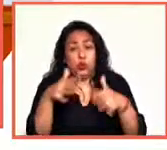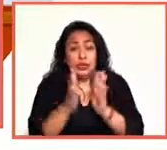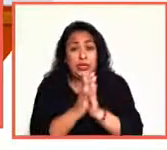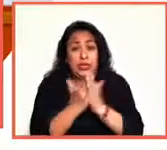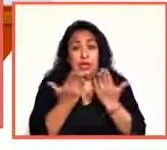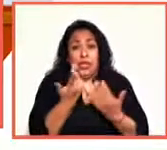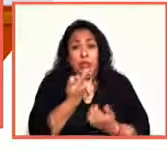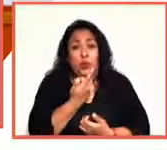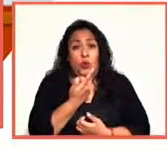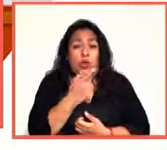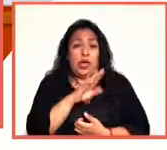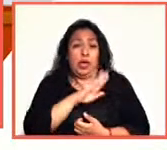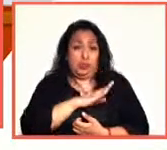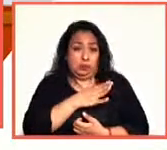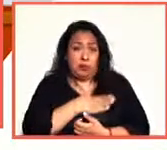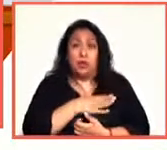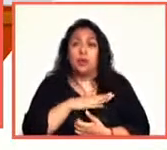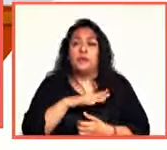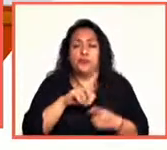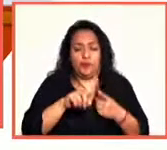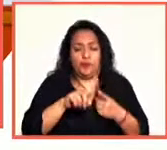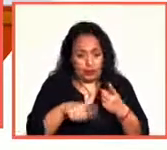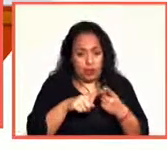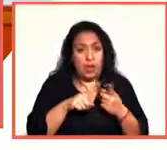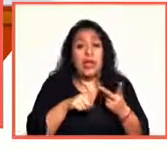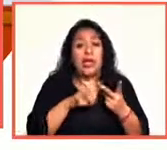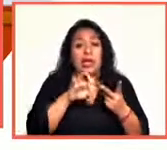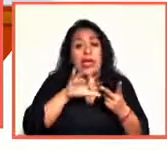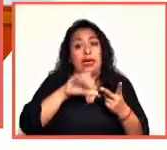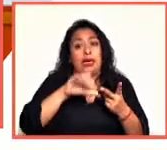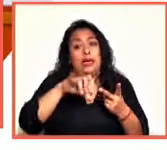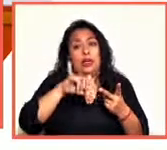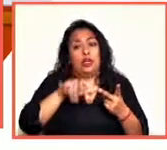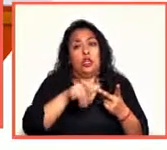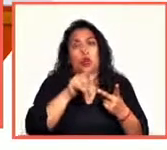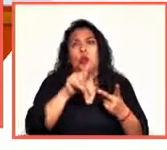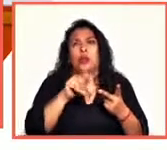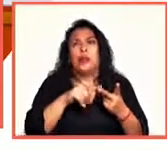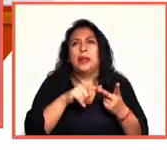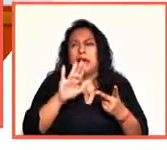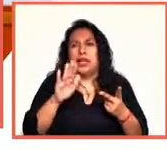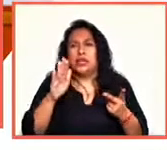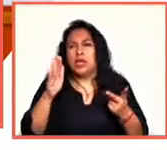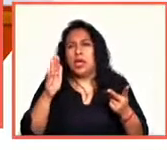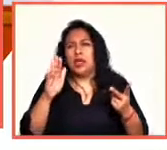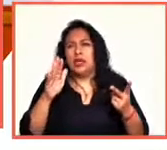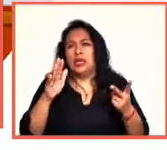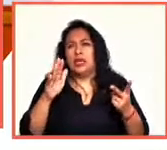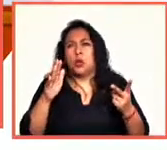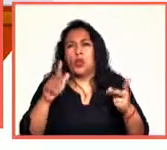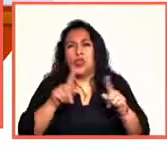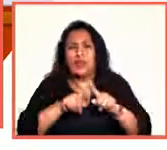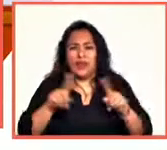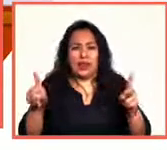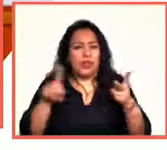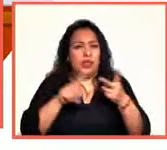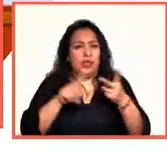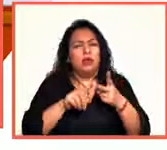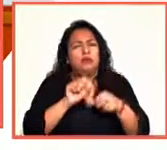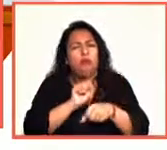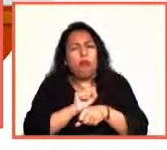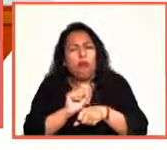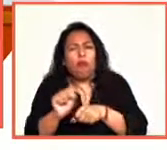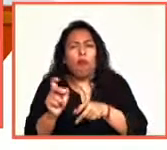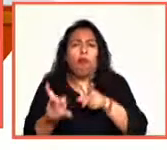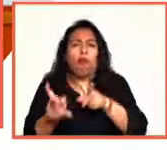española. Junto a Las Soledades, el Quijote, ¿sí? Que parece estar en el otro extremo, en el de la sencillez, la prosa conversada,